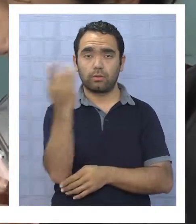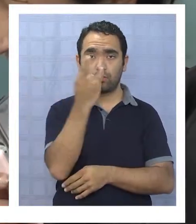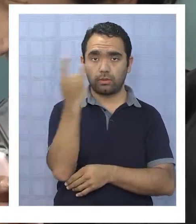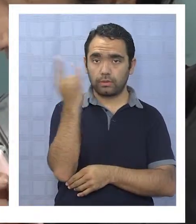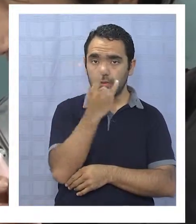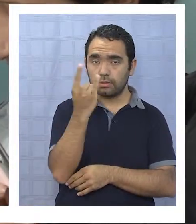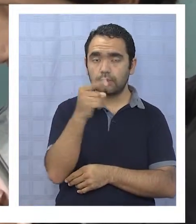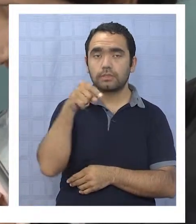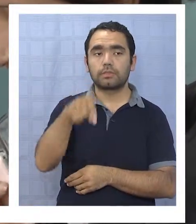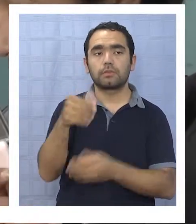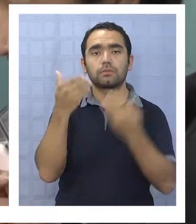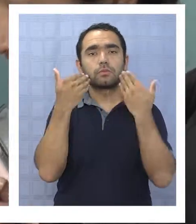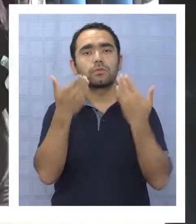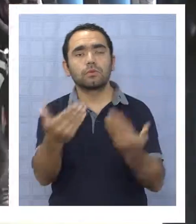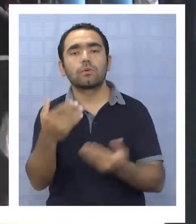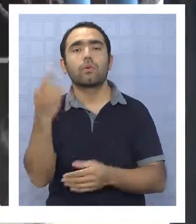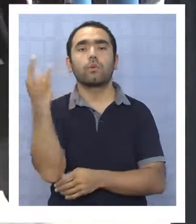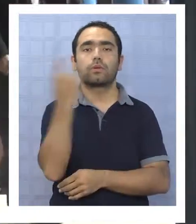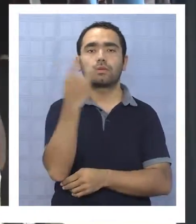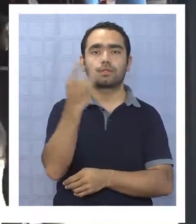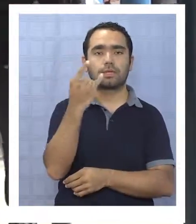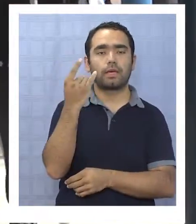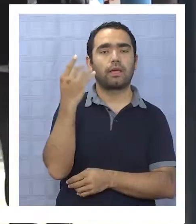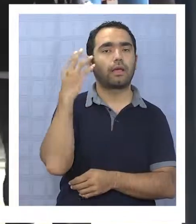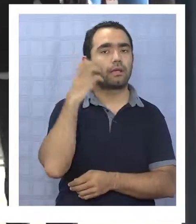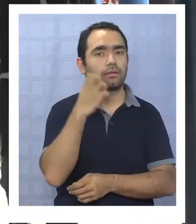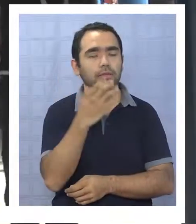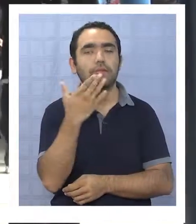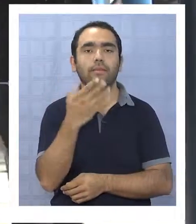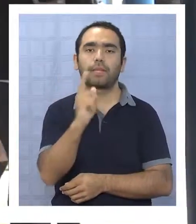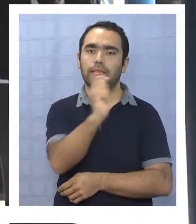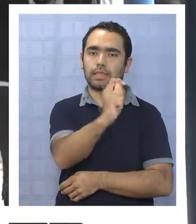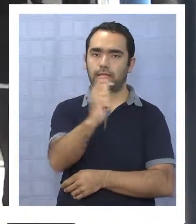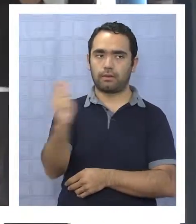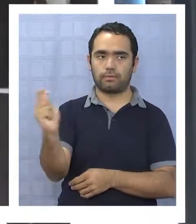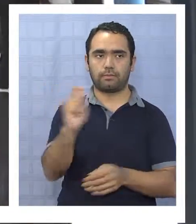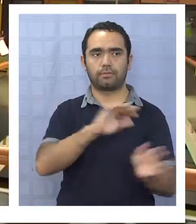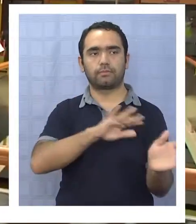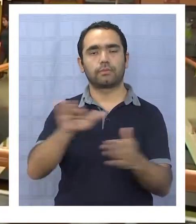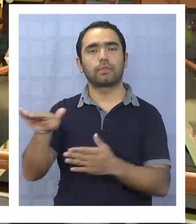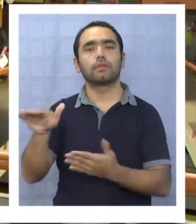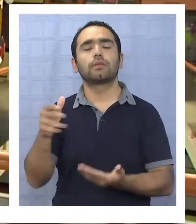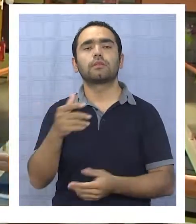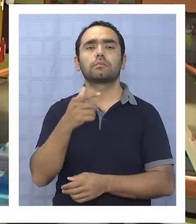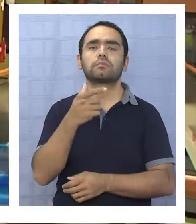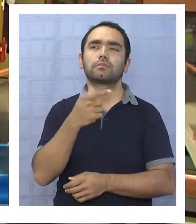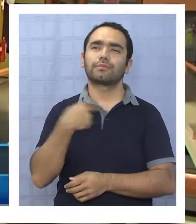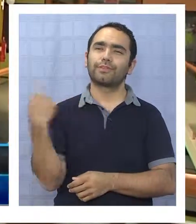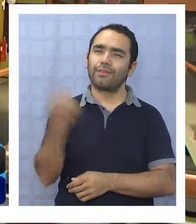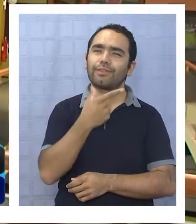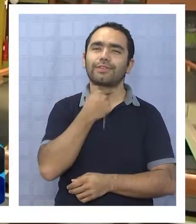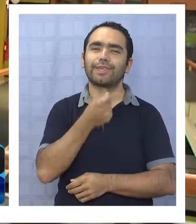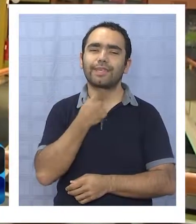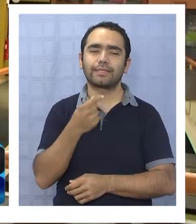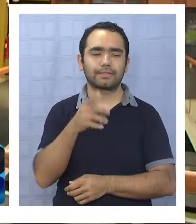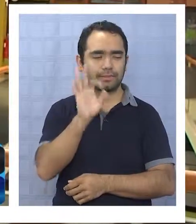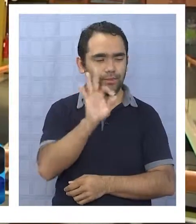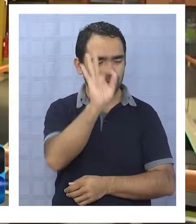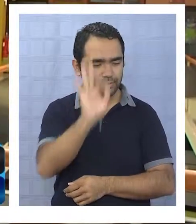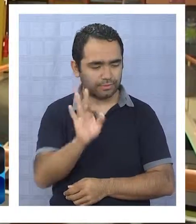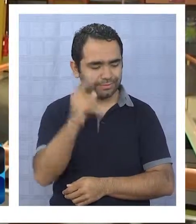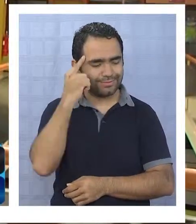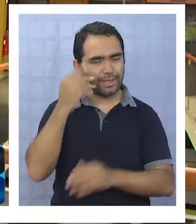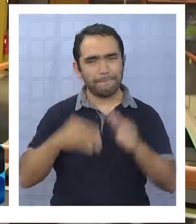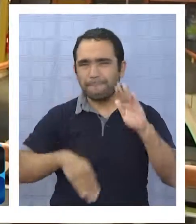beneficiará a los estudiantes de las universidades Arturo Prat y Tarapacá. Todos quisiéramos que fuera más, no el 50%, el